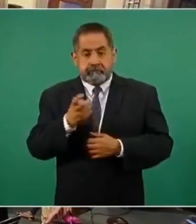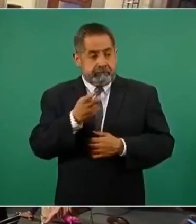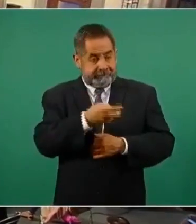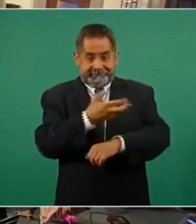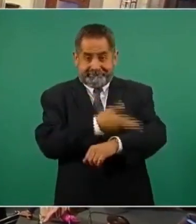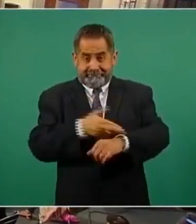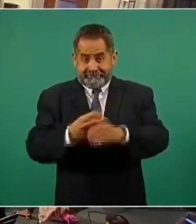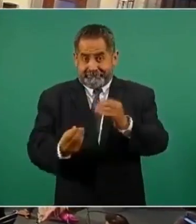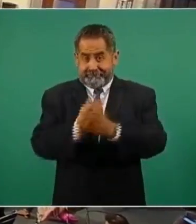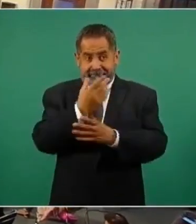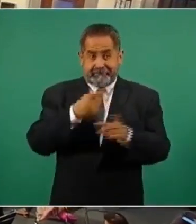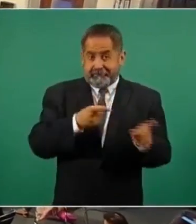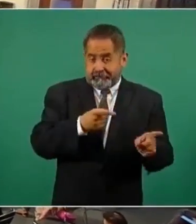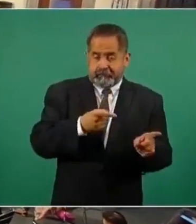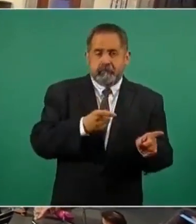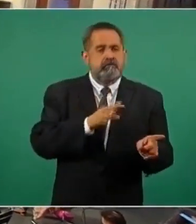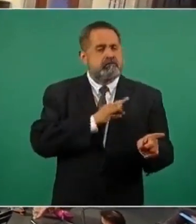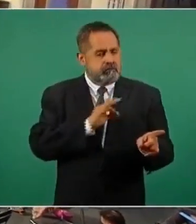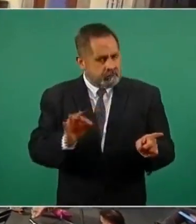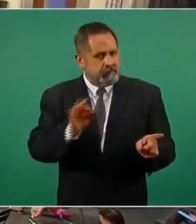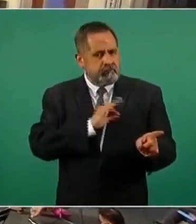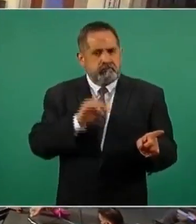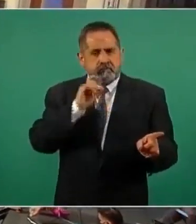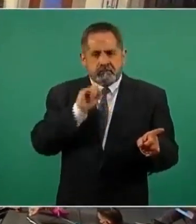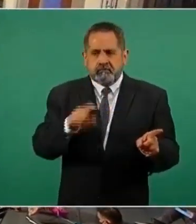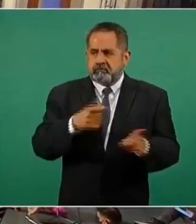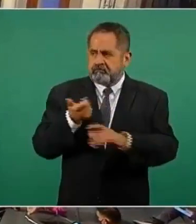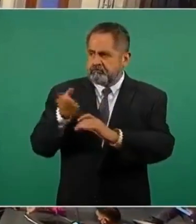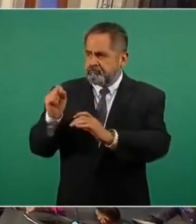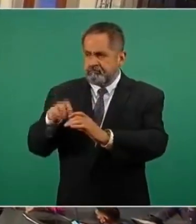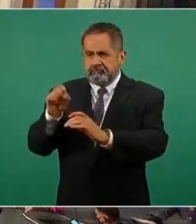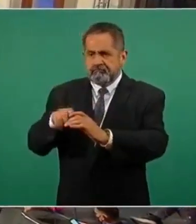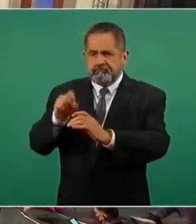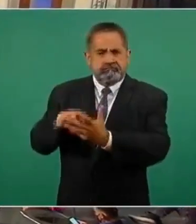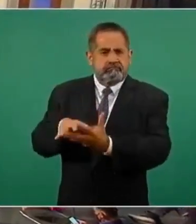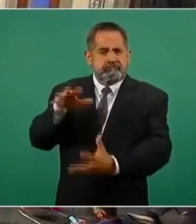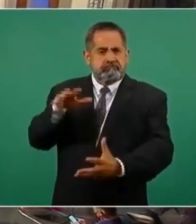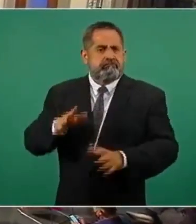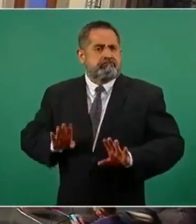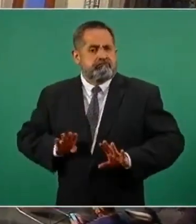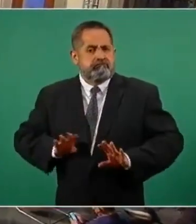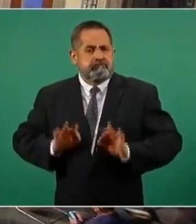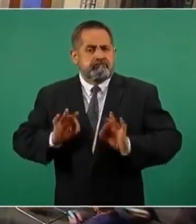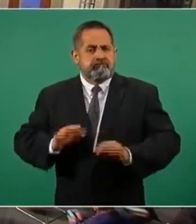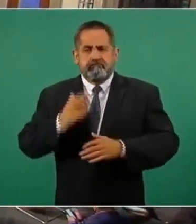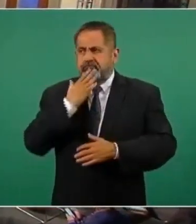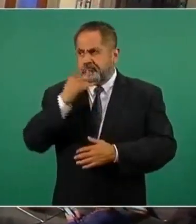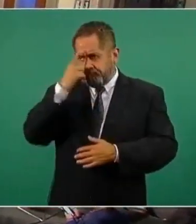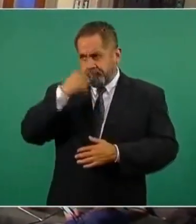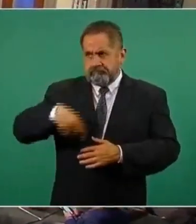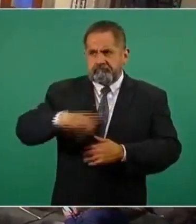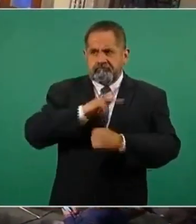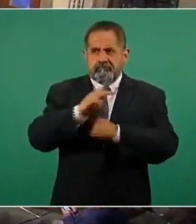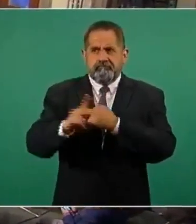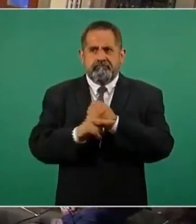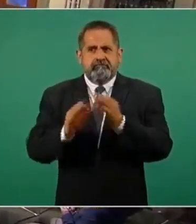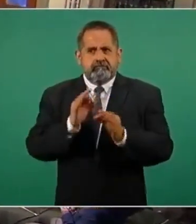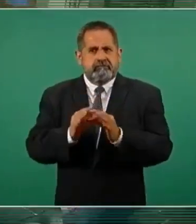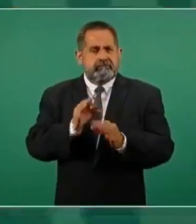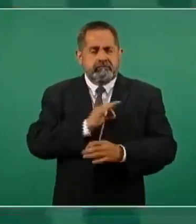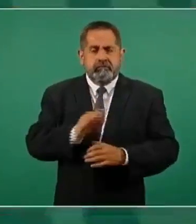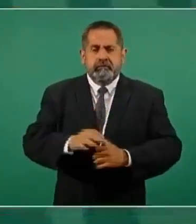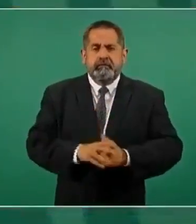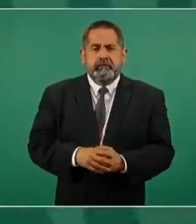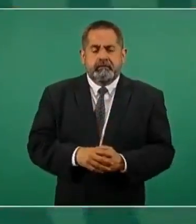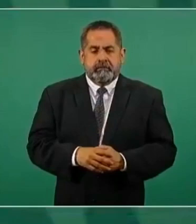lograremos también tener una estructura que beneficie a nuestro país en todos sentidos. El